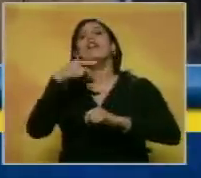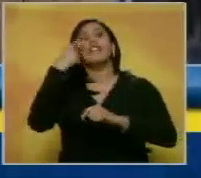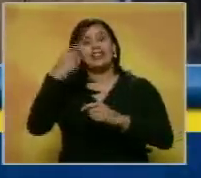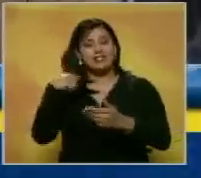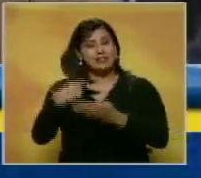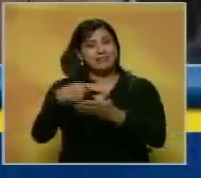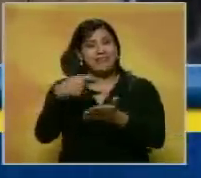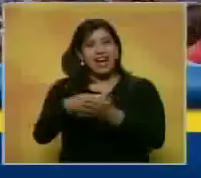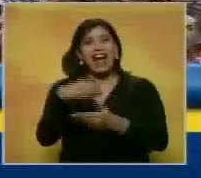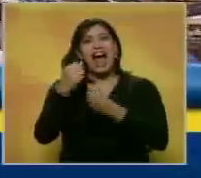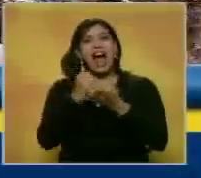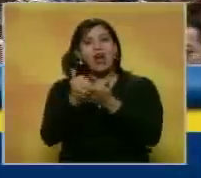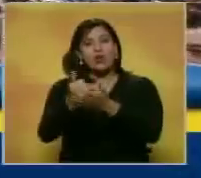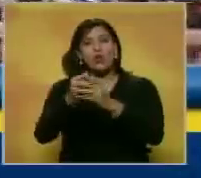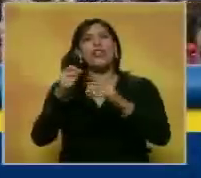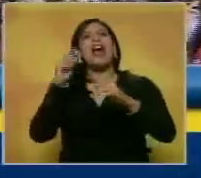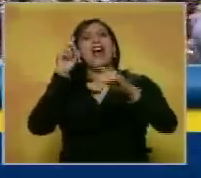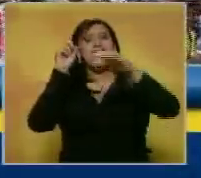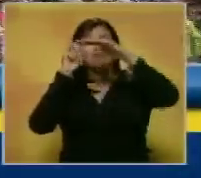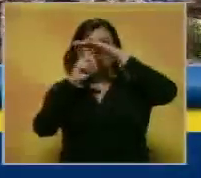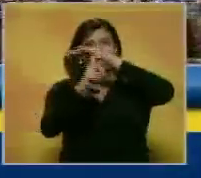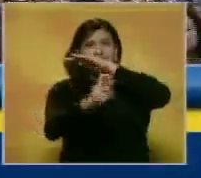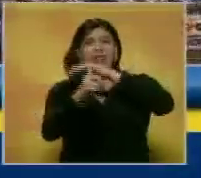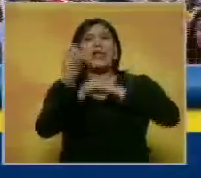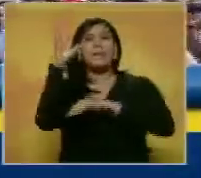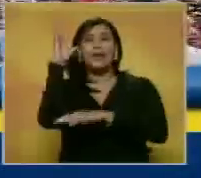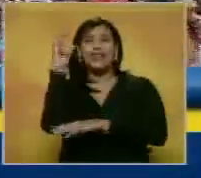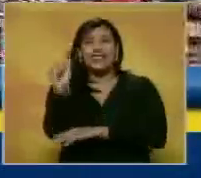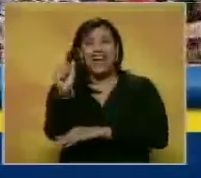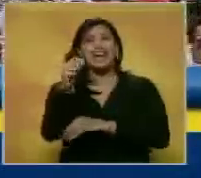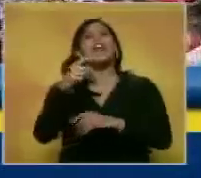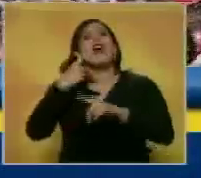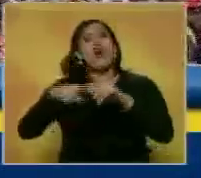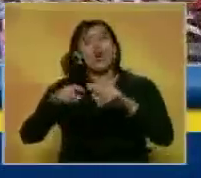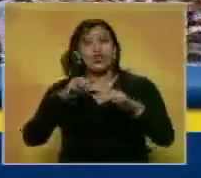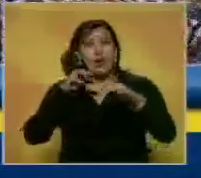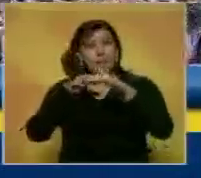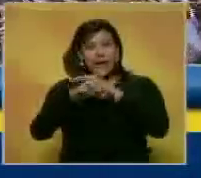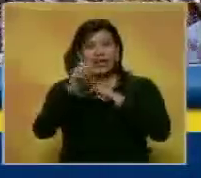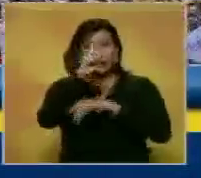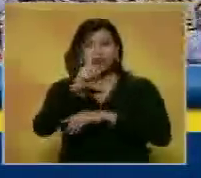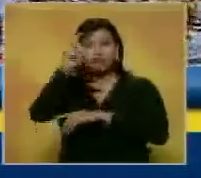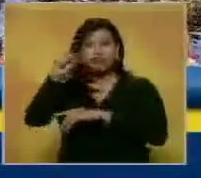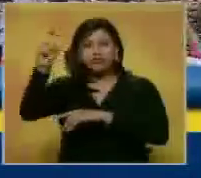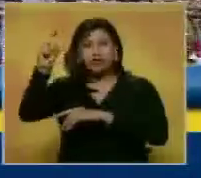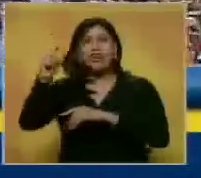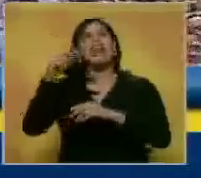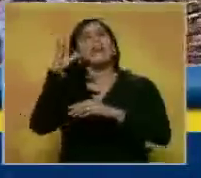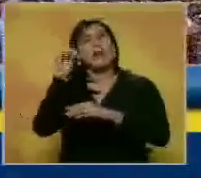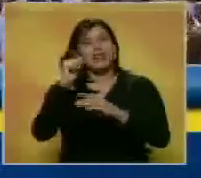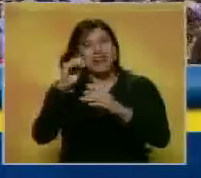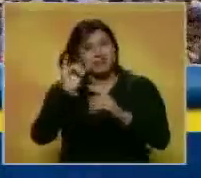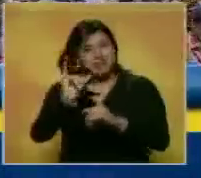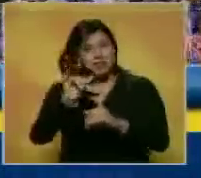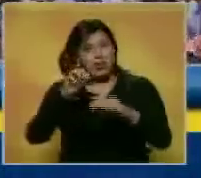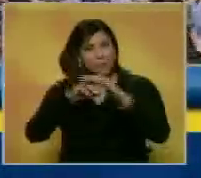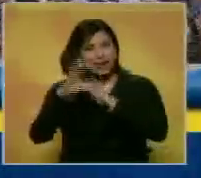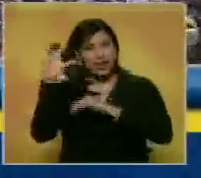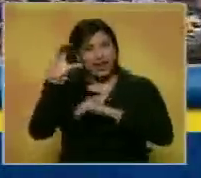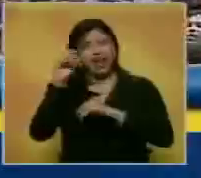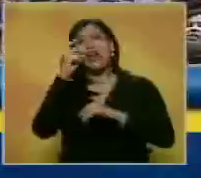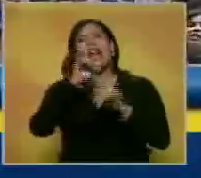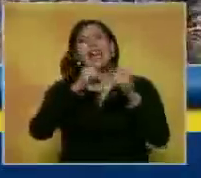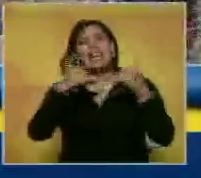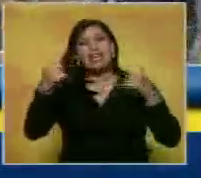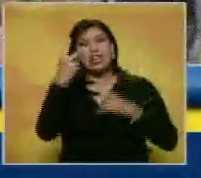recursos también beneficiarán al cable Tren Bolivariano de Petare, al Metro Cable de Mariche, a las líneas 1 y 5 del Metro de Caracas, línea